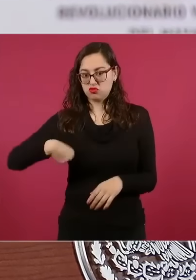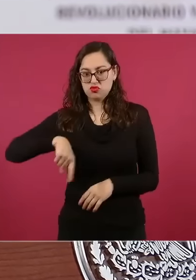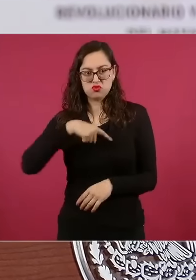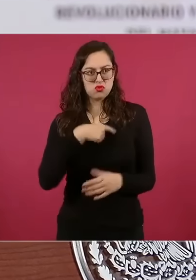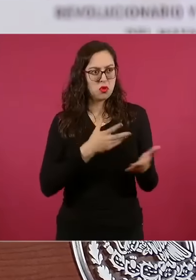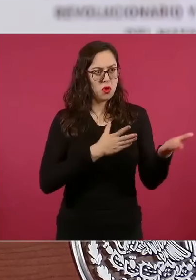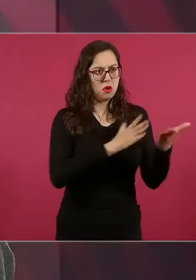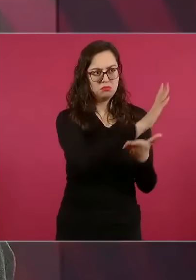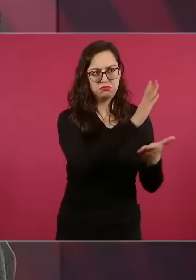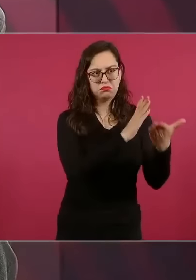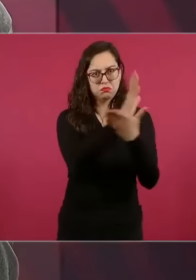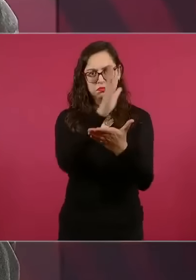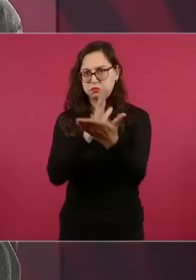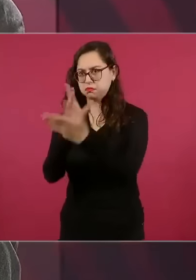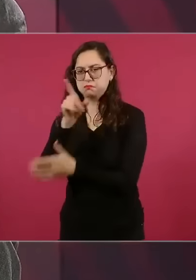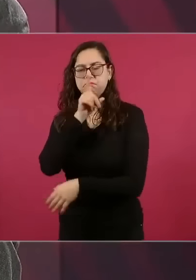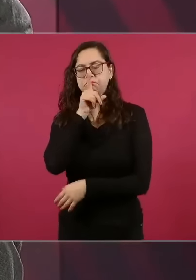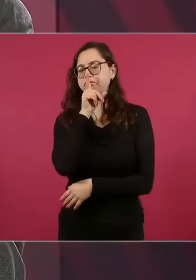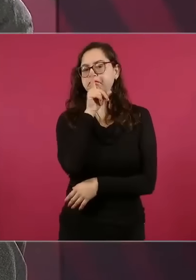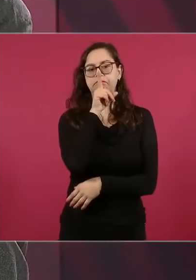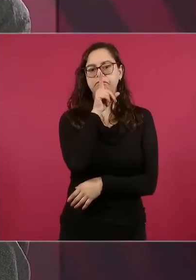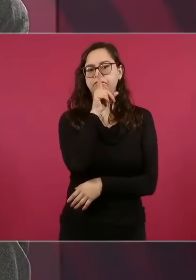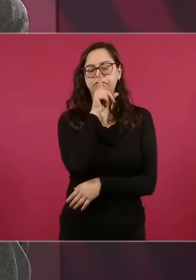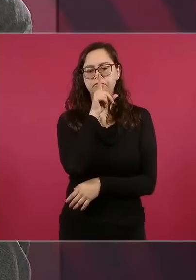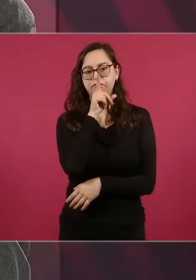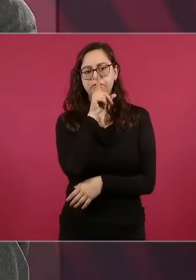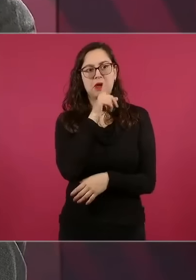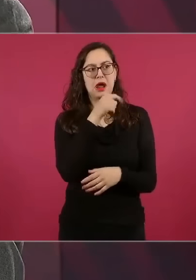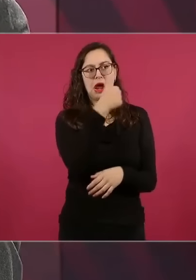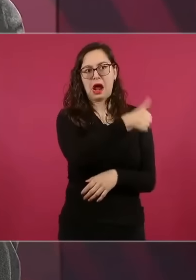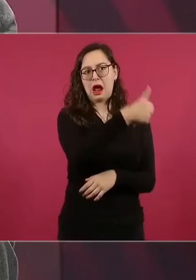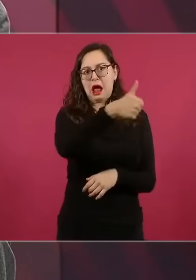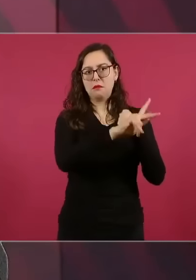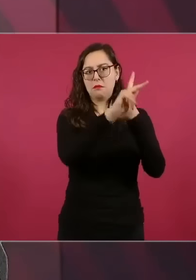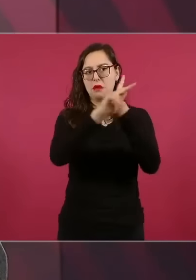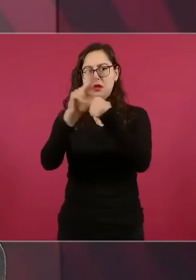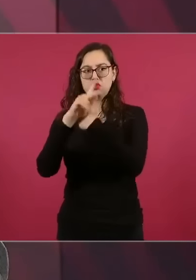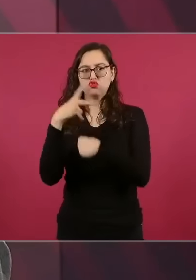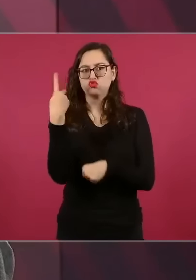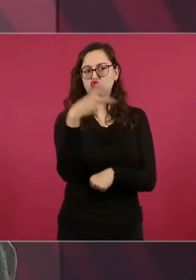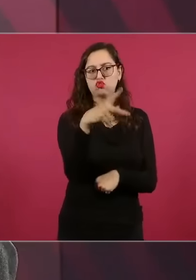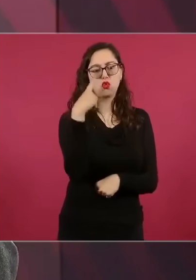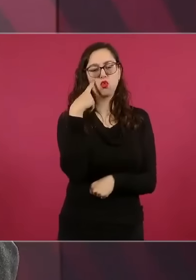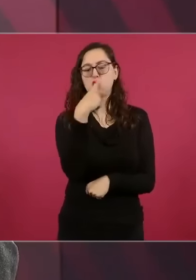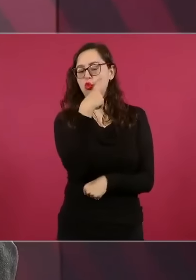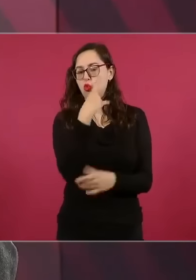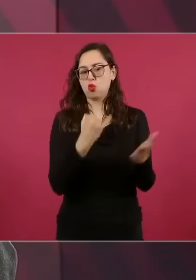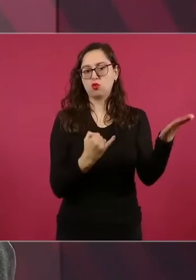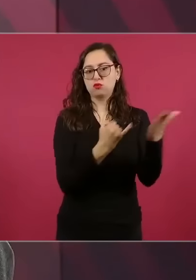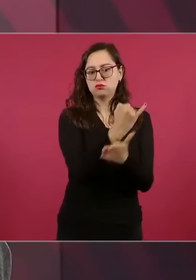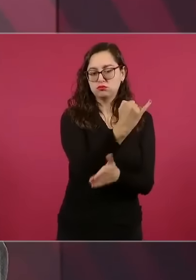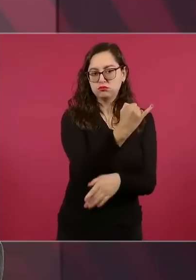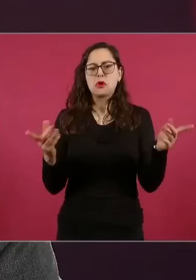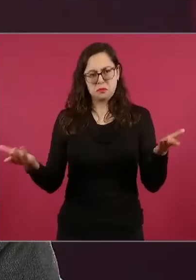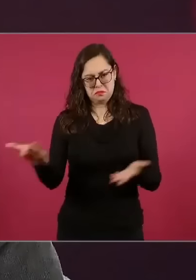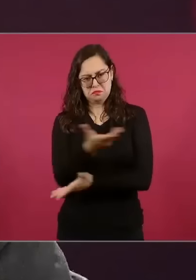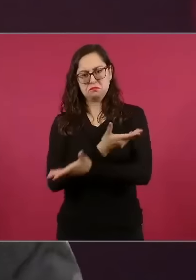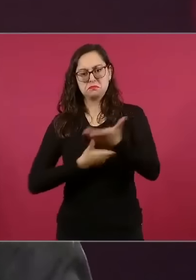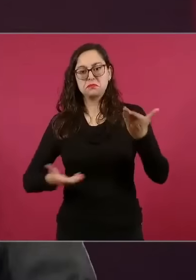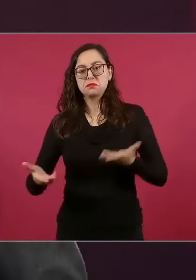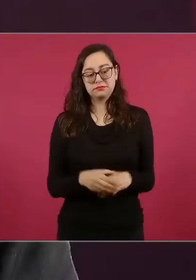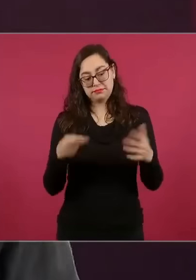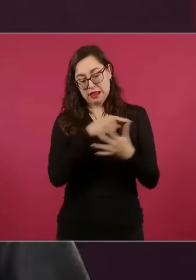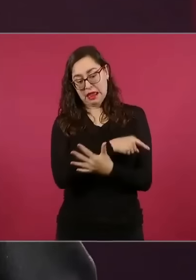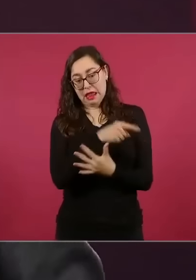autodeterminación de los pueblos, de la solución pacífica a las controversias y de la cooperación para el desarrollo. Y